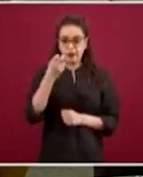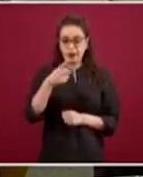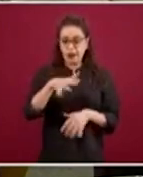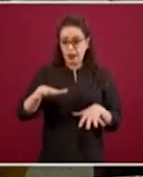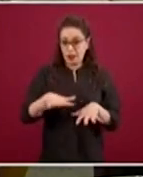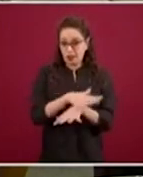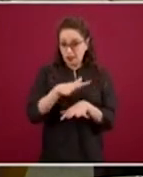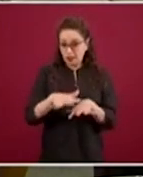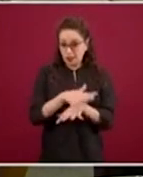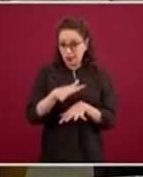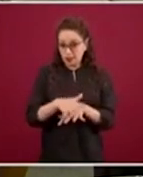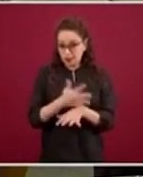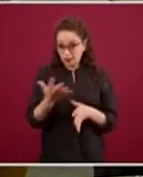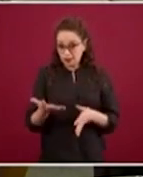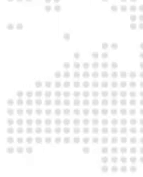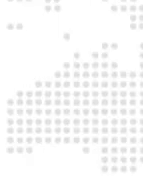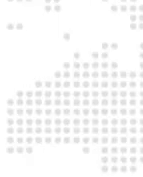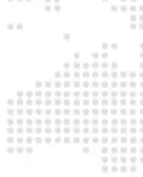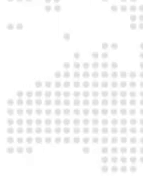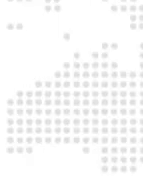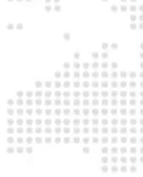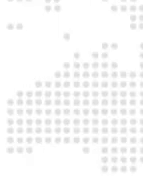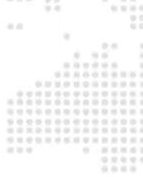es semejante.